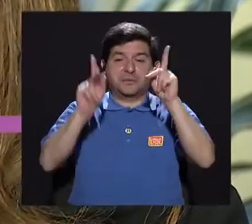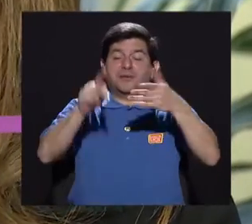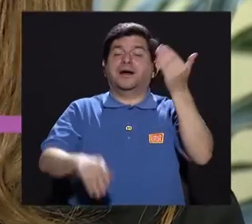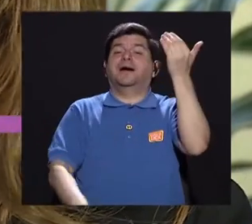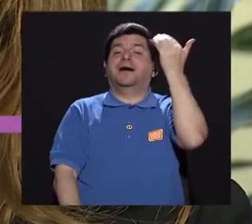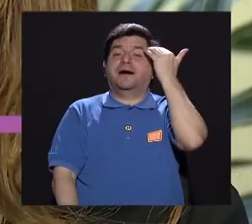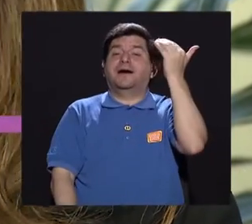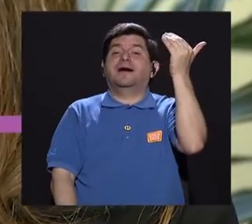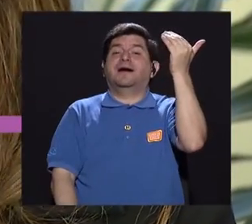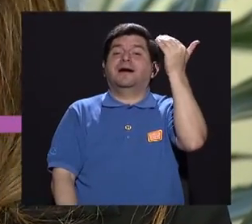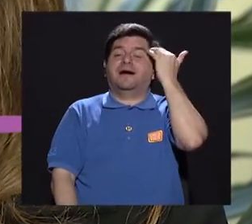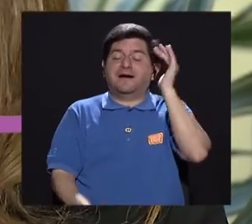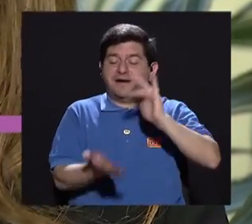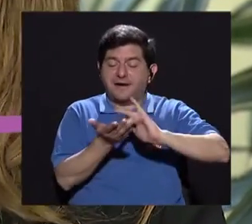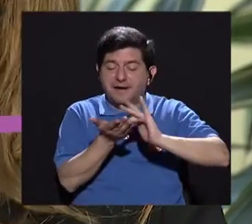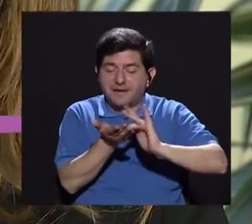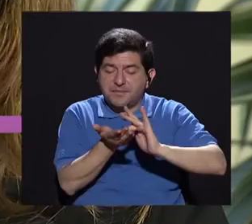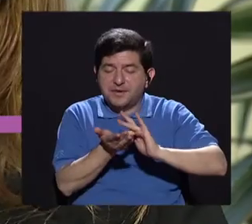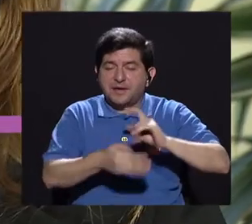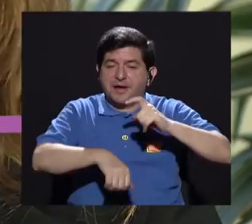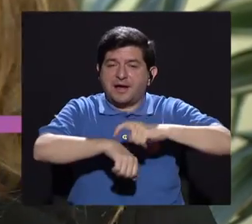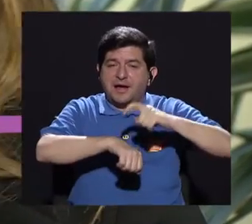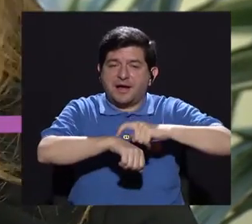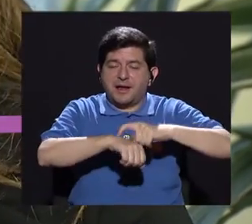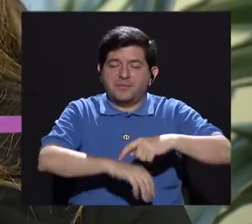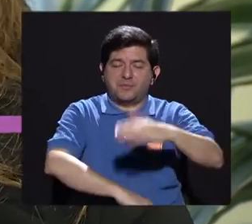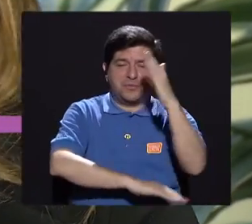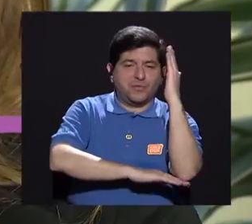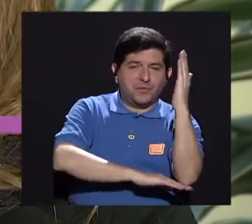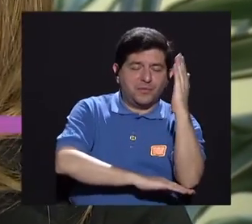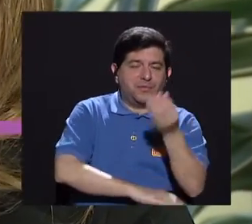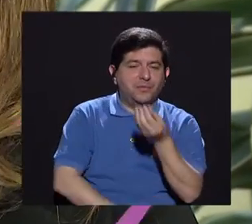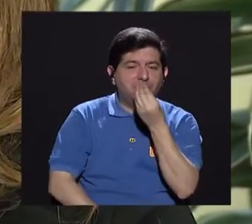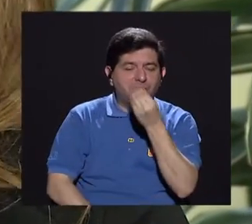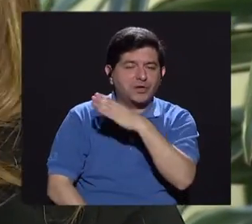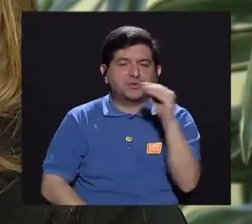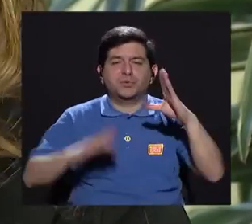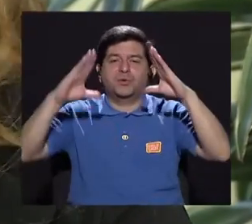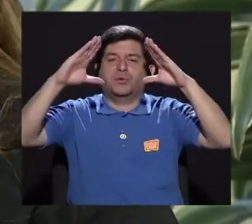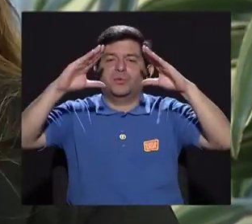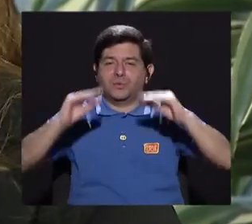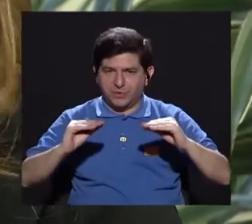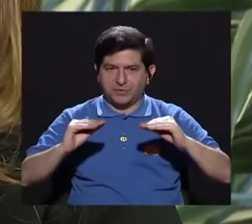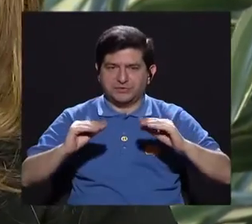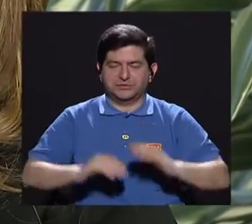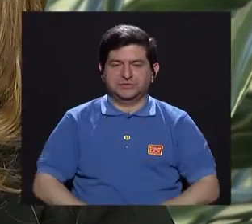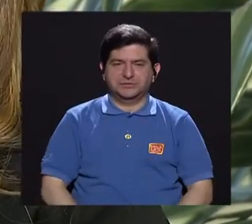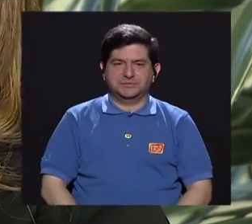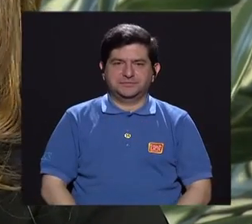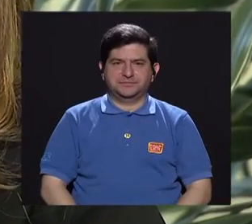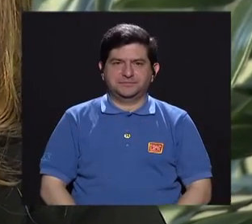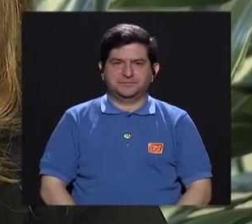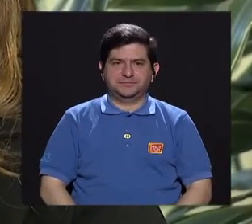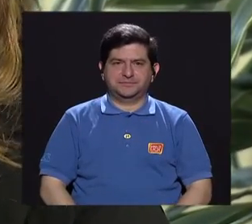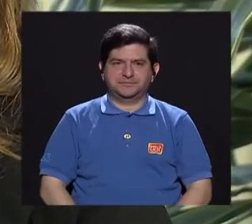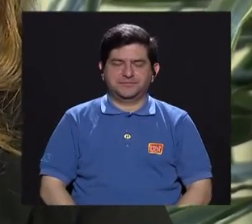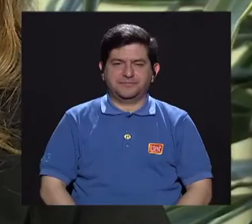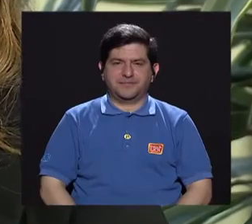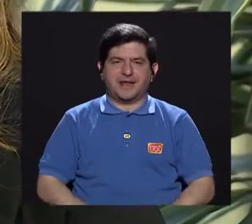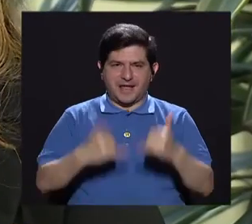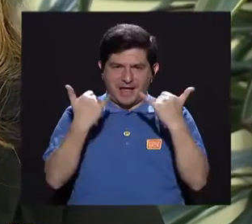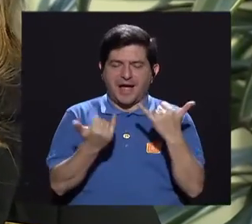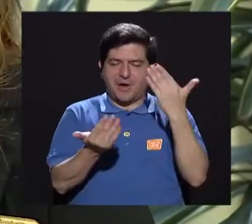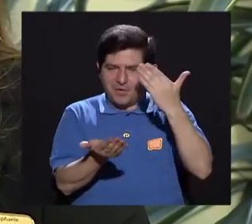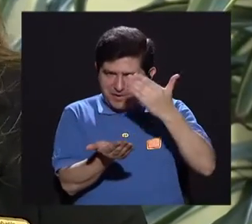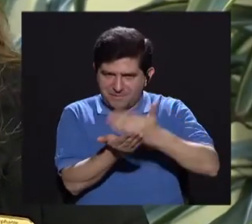el paciente sepa qué medicamentos debe tomar a la hora del almuerzo, qué medicamentos se toman en la noche, ¿verdad? Más que nada. Bueno, necesitamos